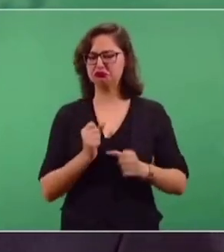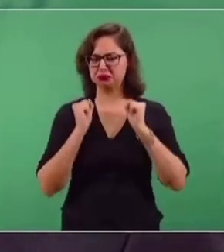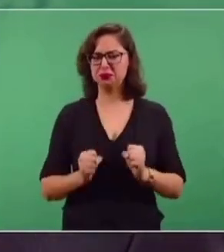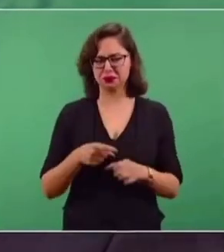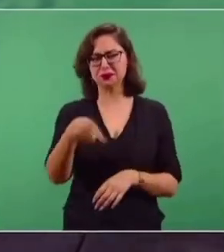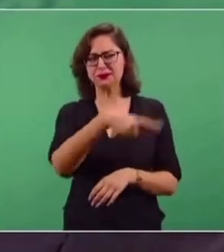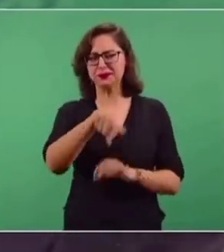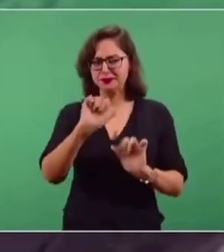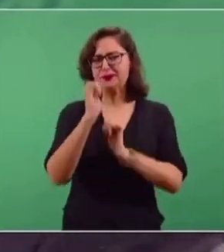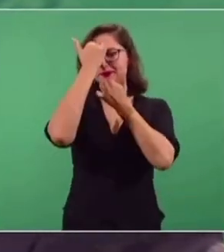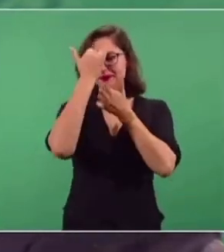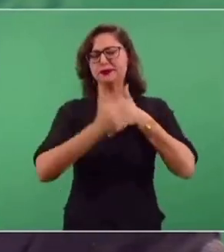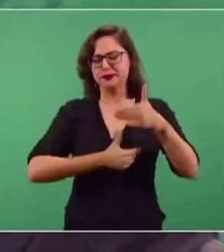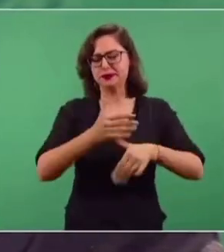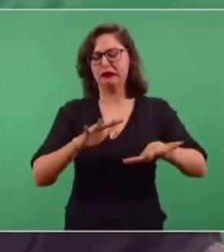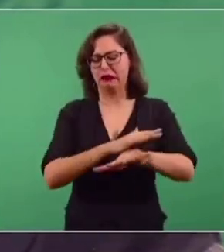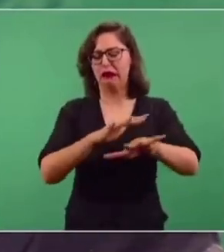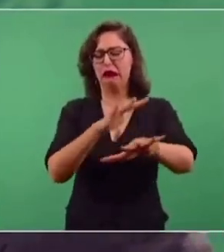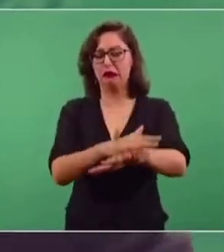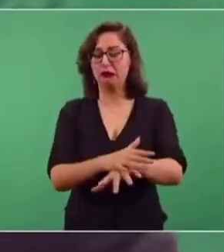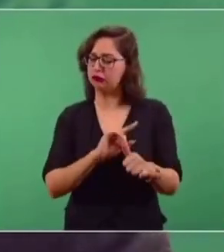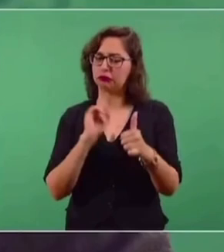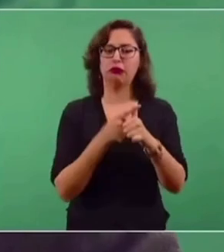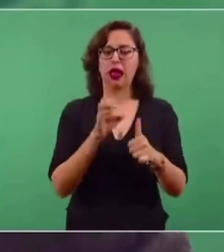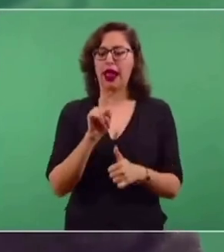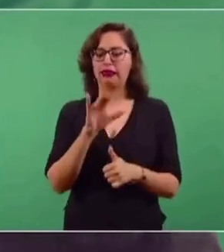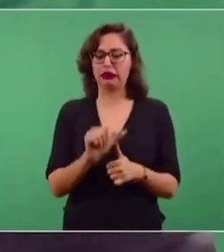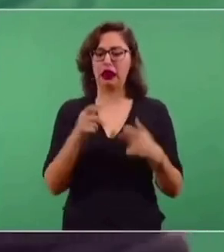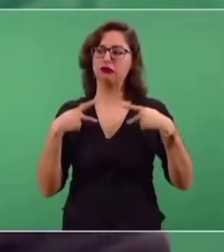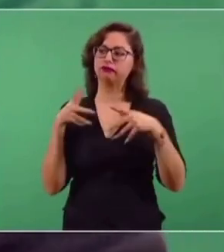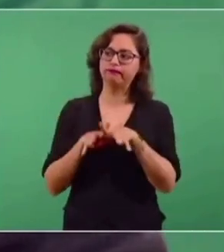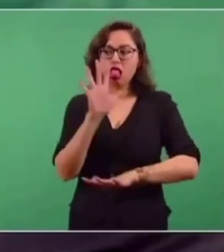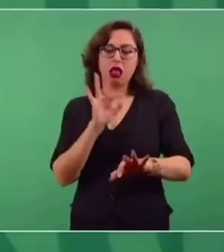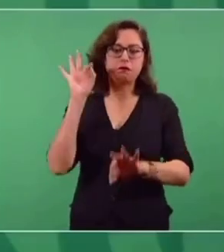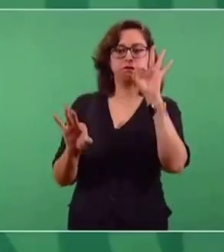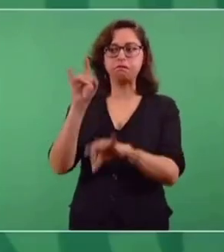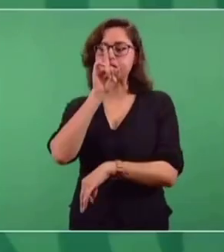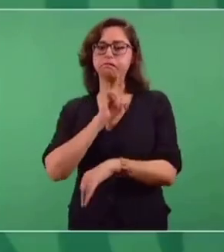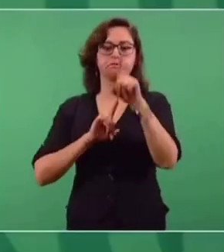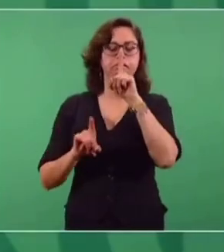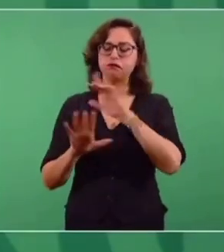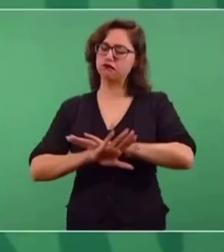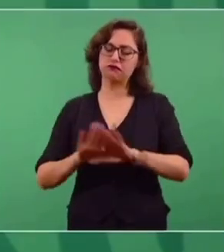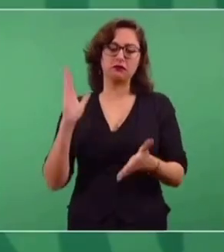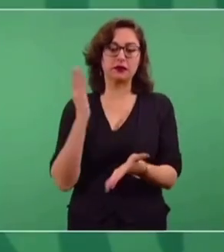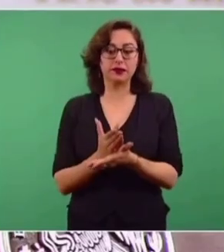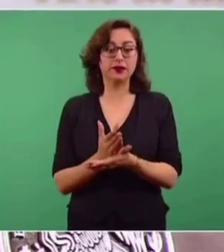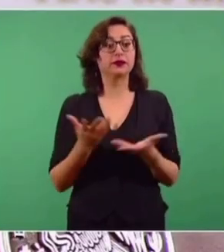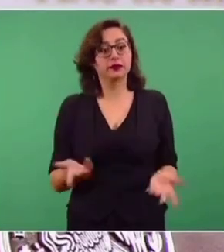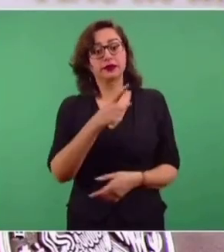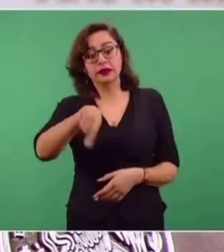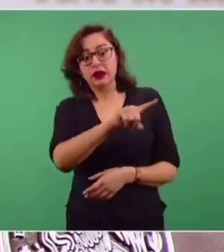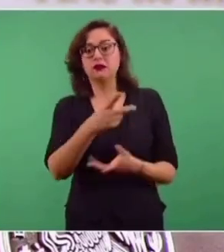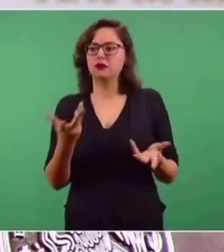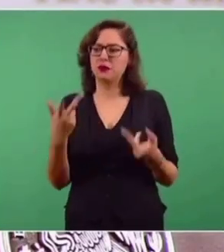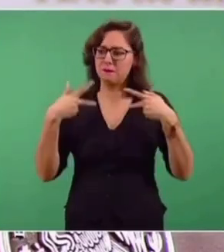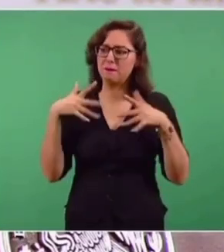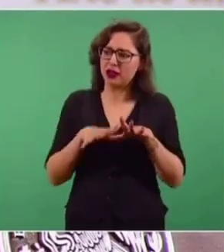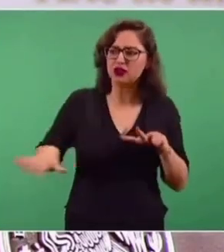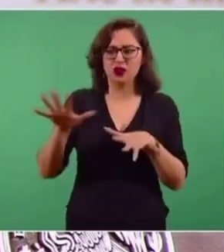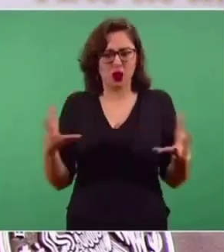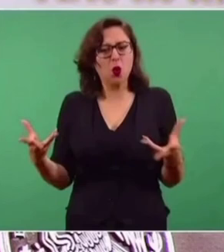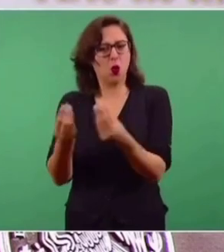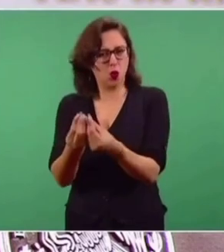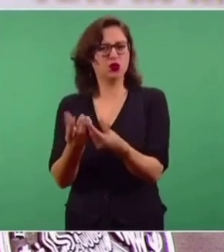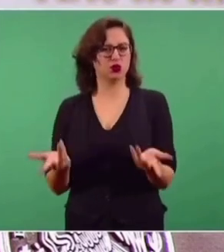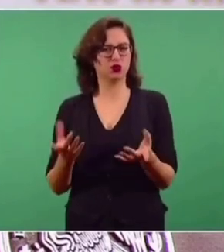donde prevalezca la ética y el respeto a los ciudadanos. Y que los medios estén cada vez más cercanos a la gente, al pueblo